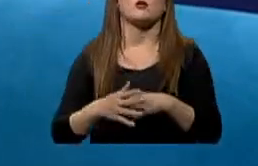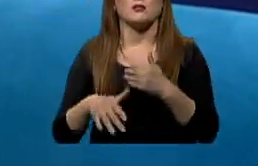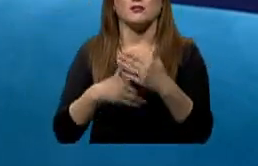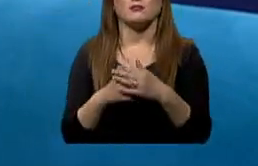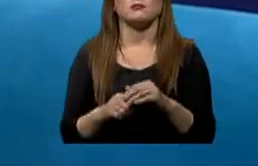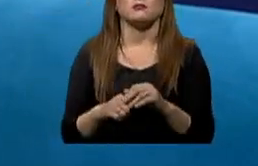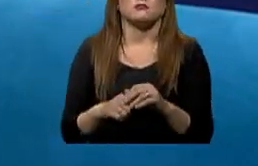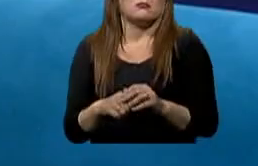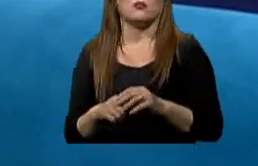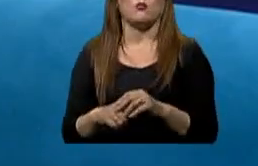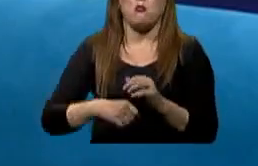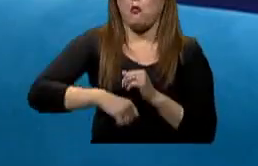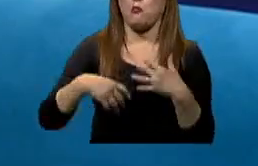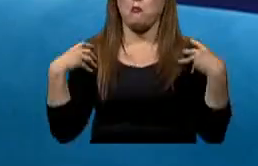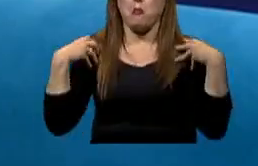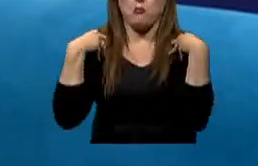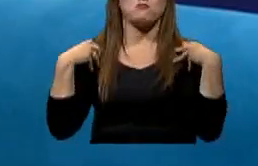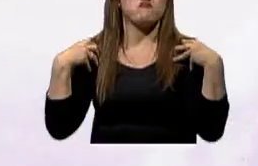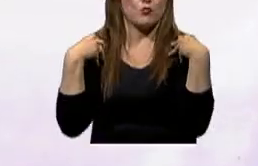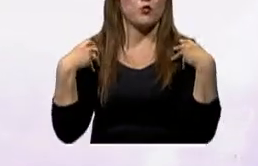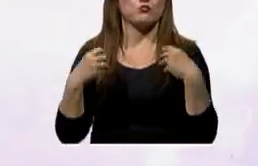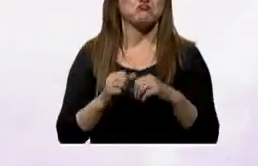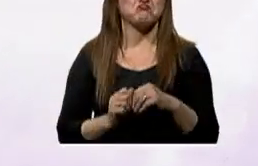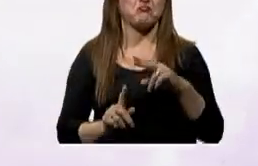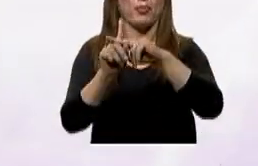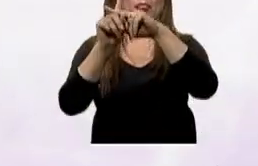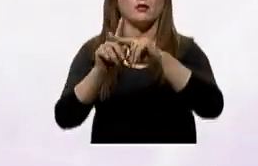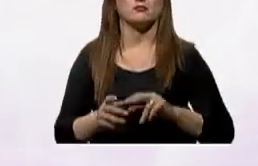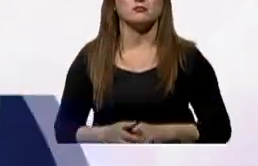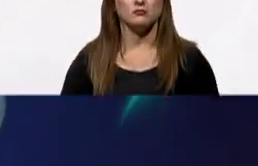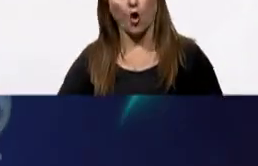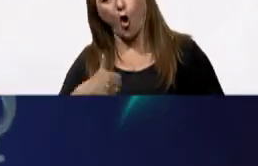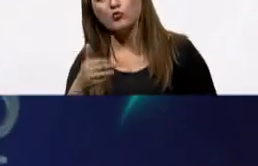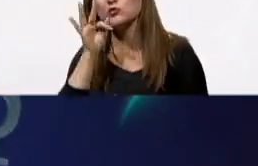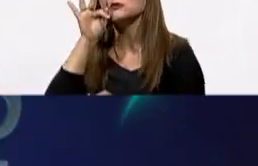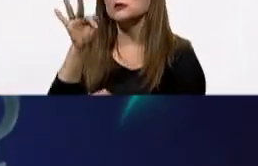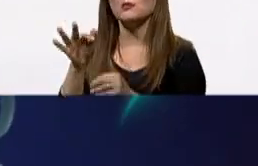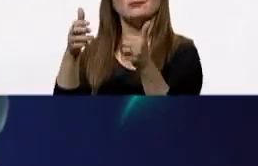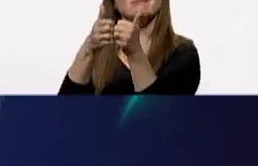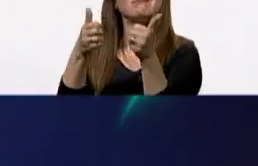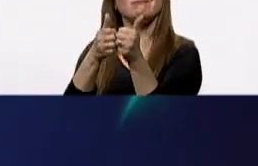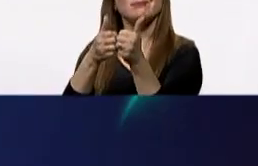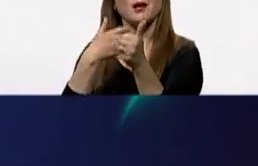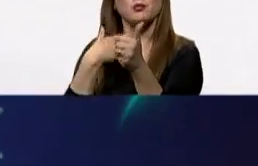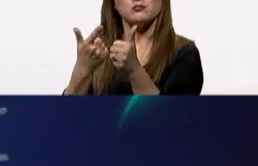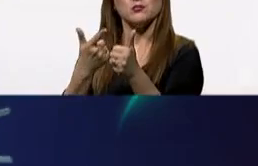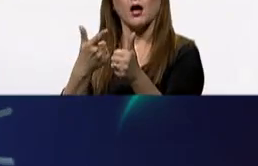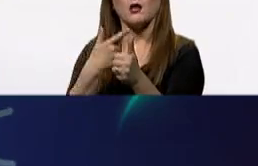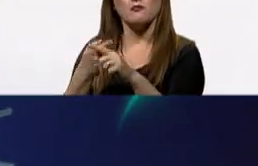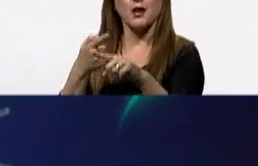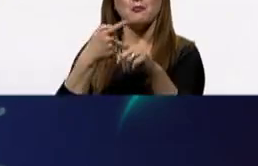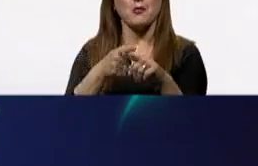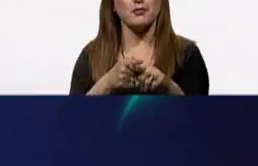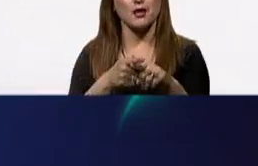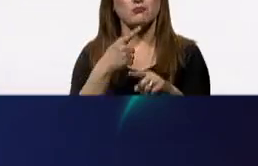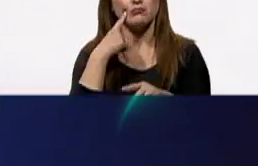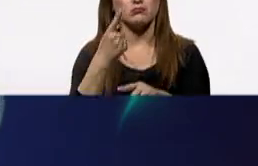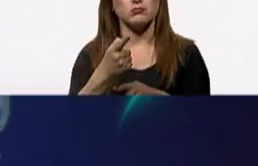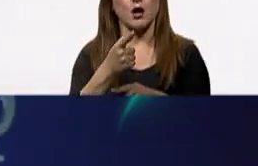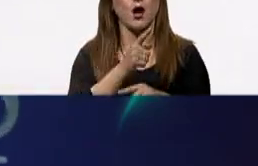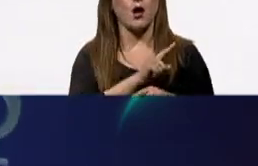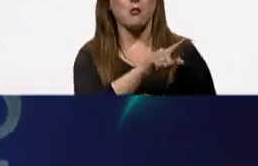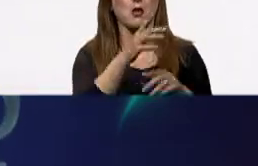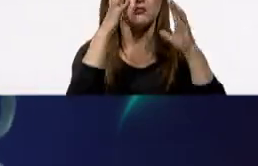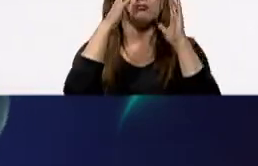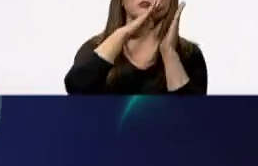examen es algo que se llama un test de latencias múltiples del sueño, que consiste en el registro de cuatro